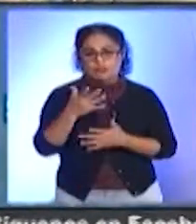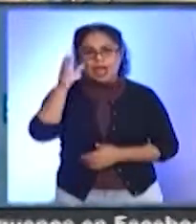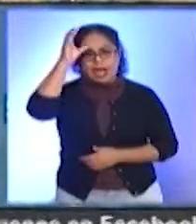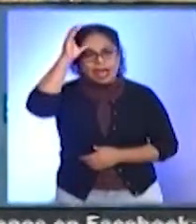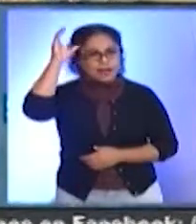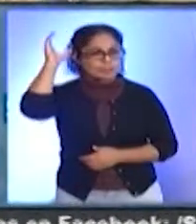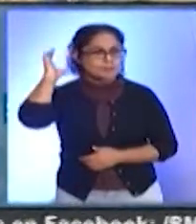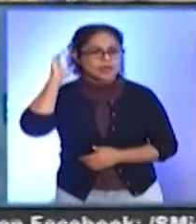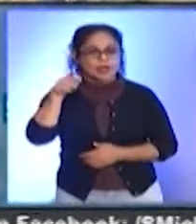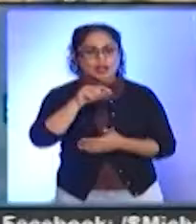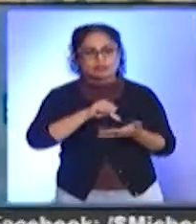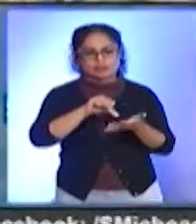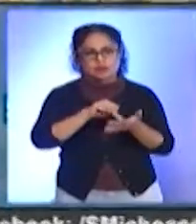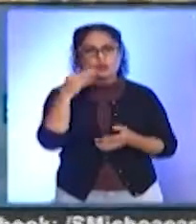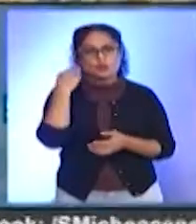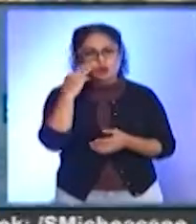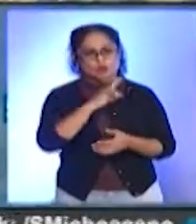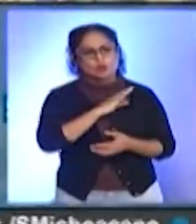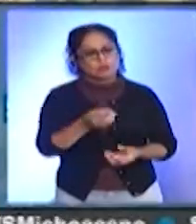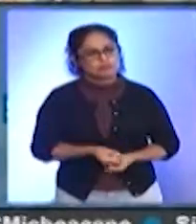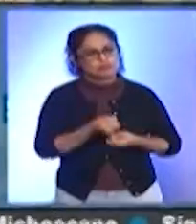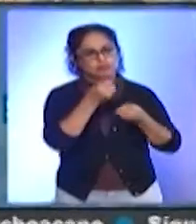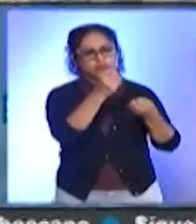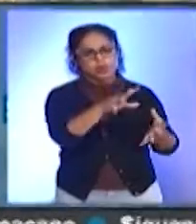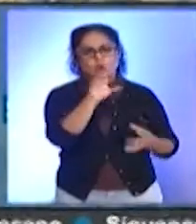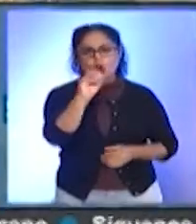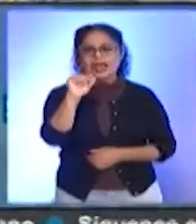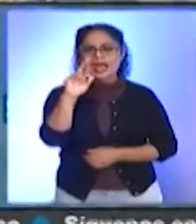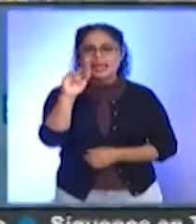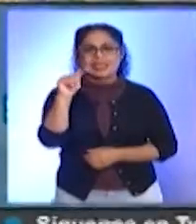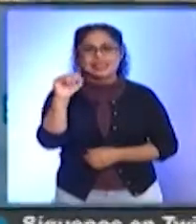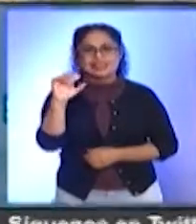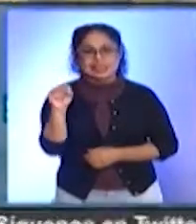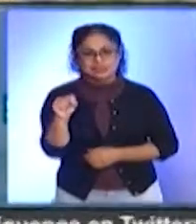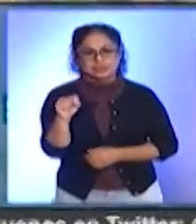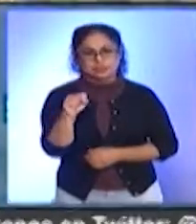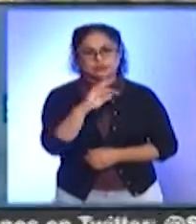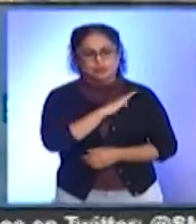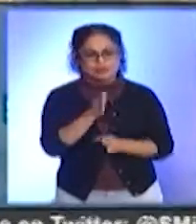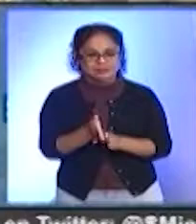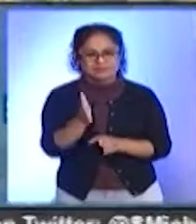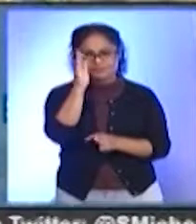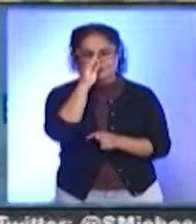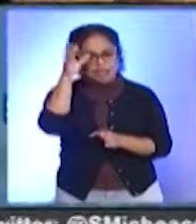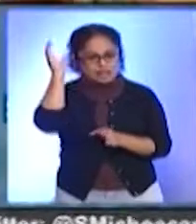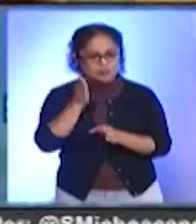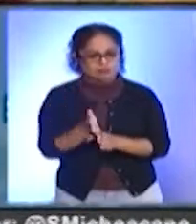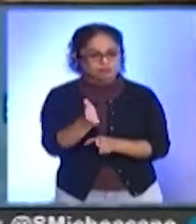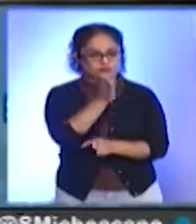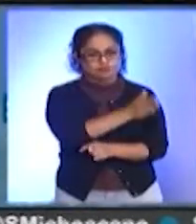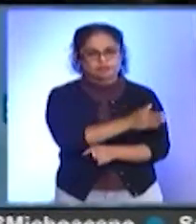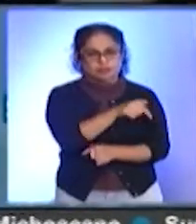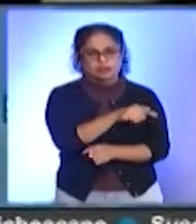que se encuentra en el centro de Morelia y en las oficinas de Cáritas ubicada en la calle Ignacio Zaragoza 230 frente al